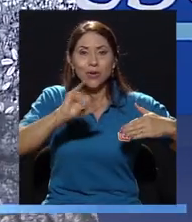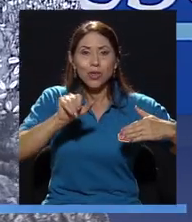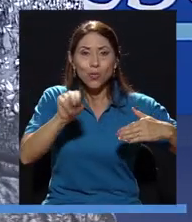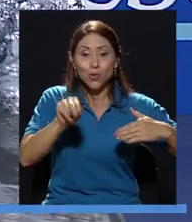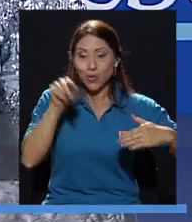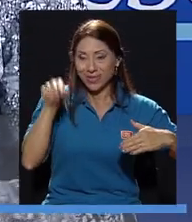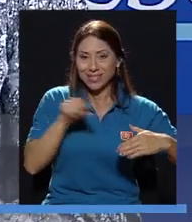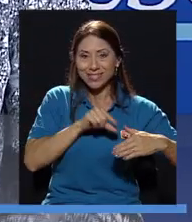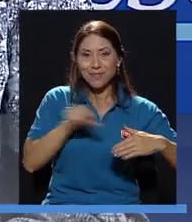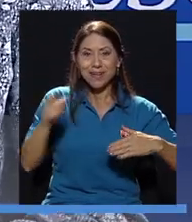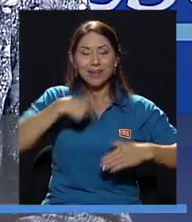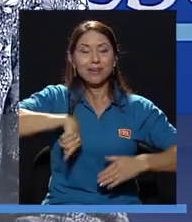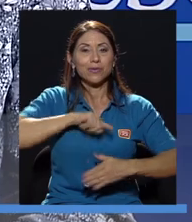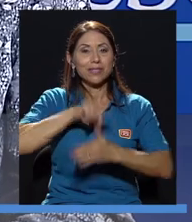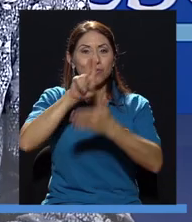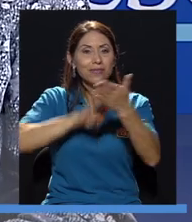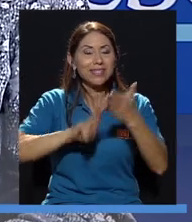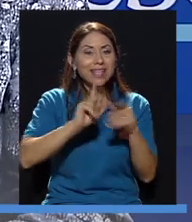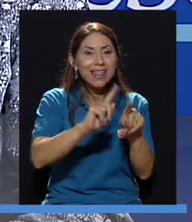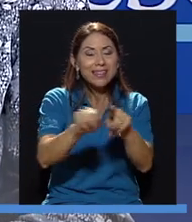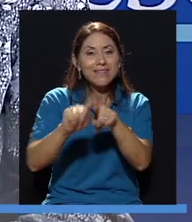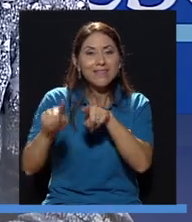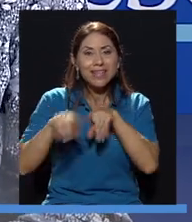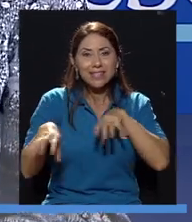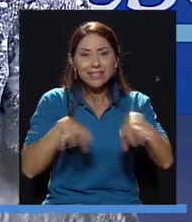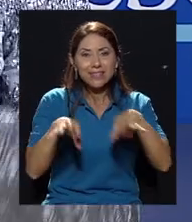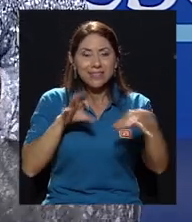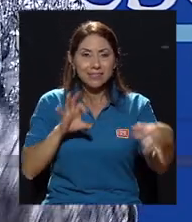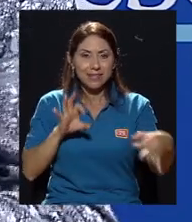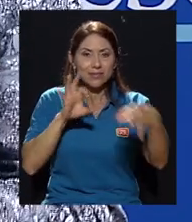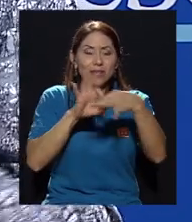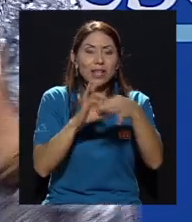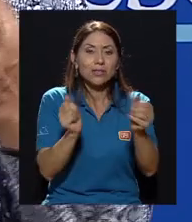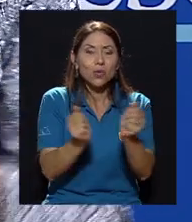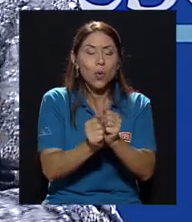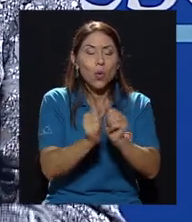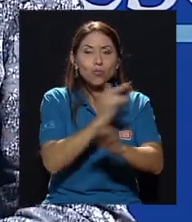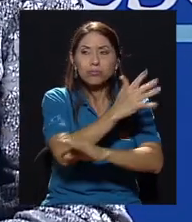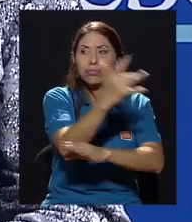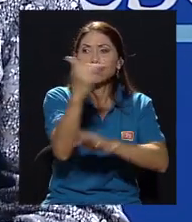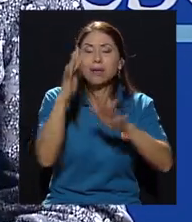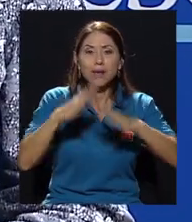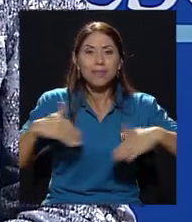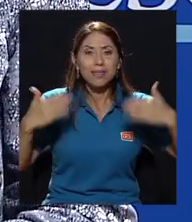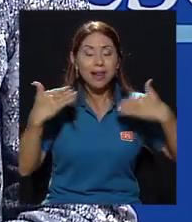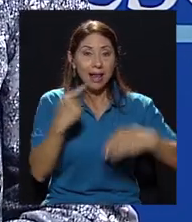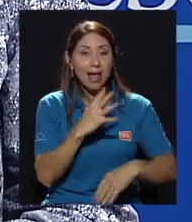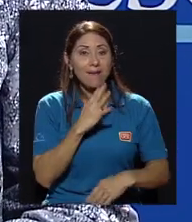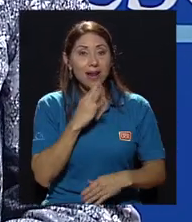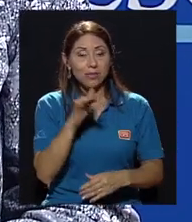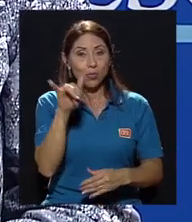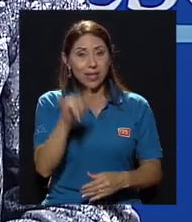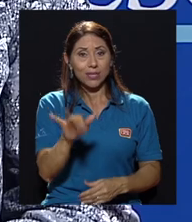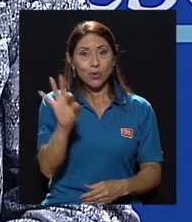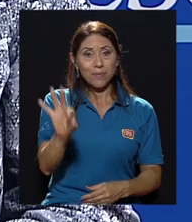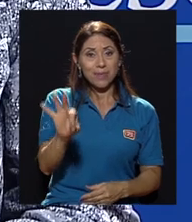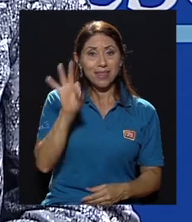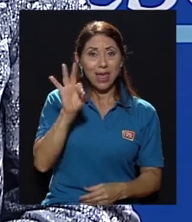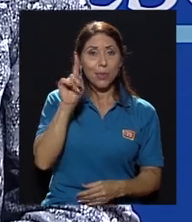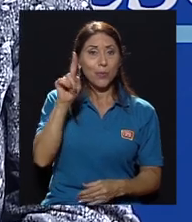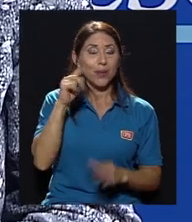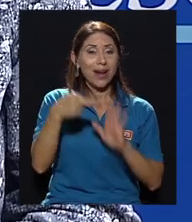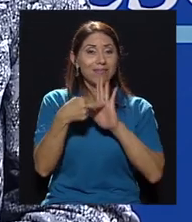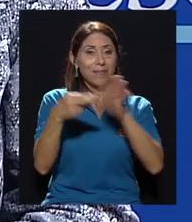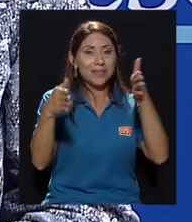durante esta semana nuestra universidad ha tenido una serie de actividades relacionadas con todo el tema ambiental. Para hablar sobre esto, he